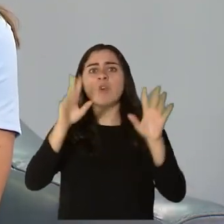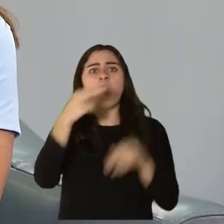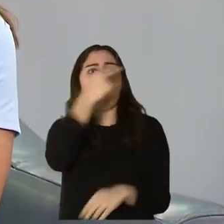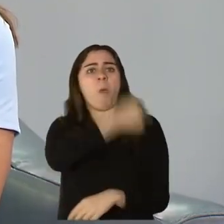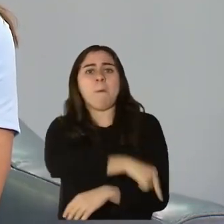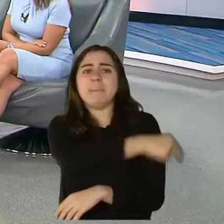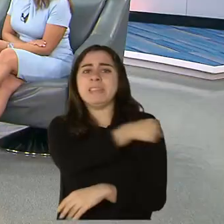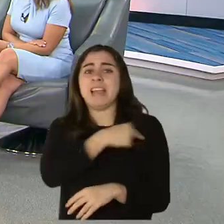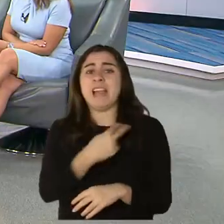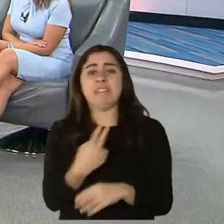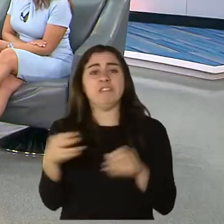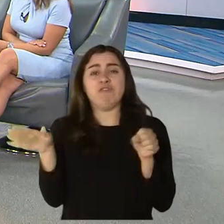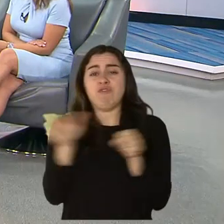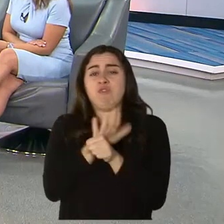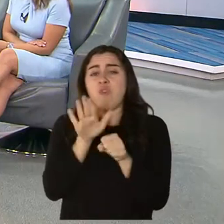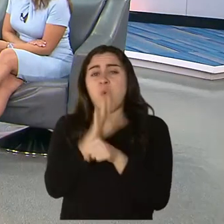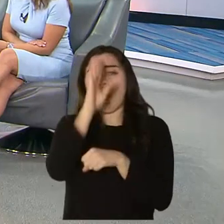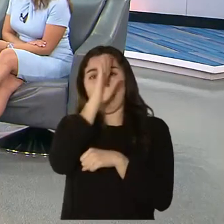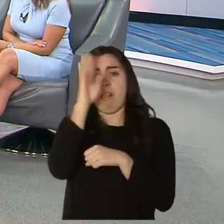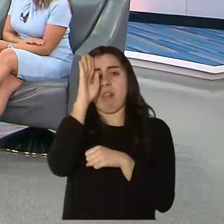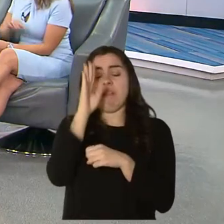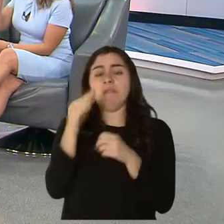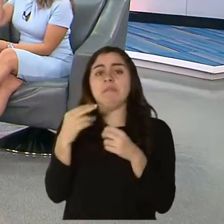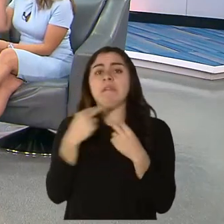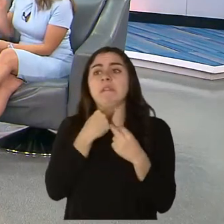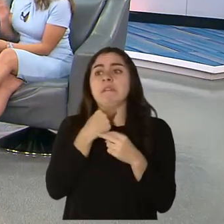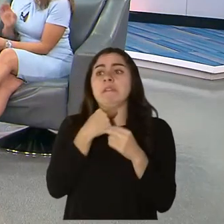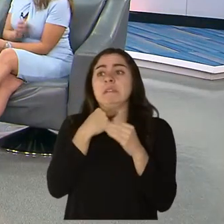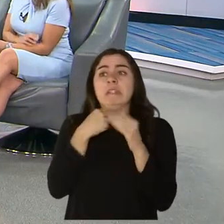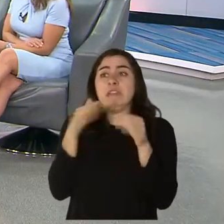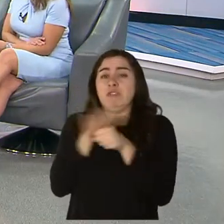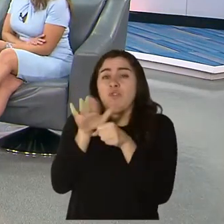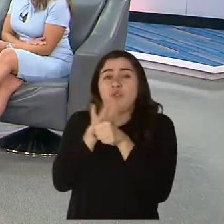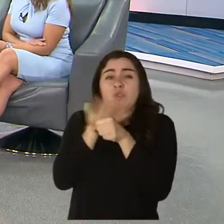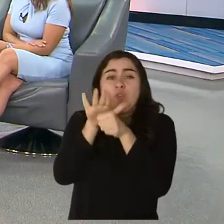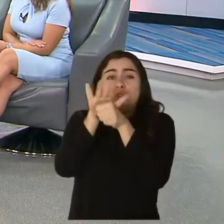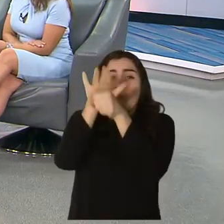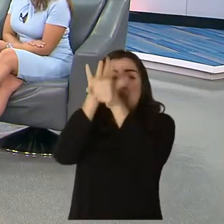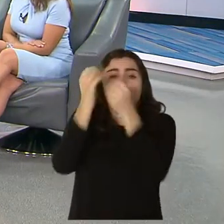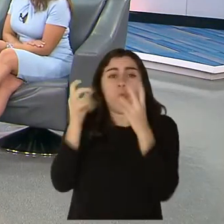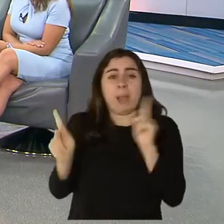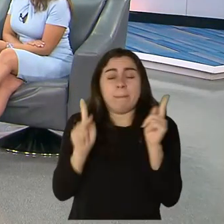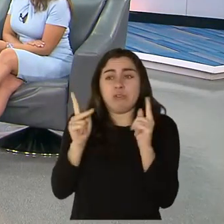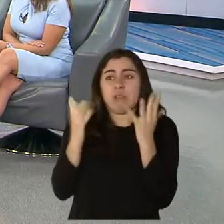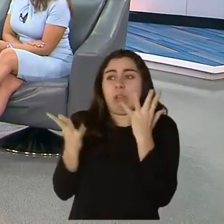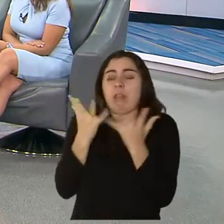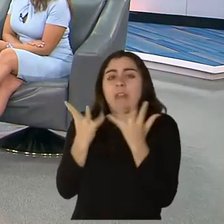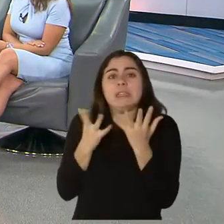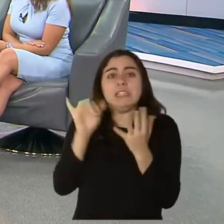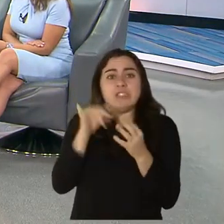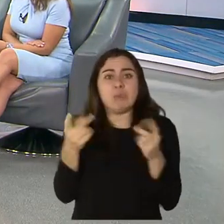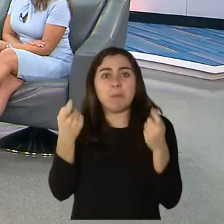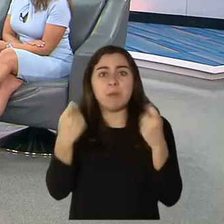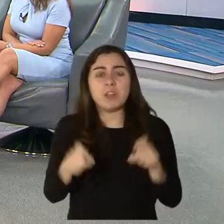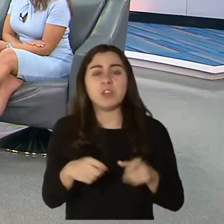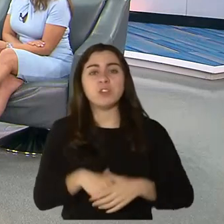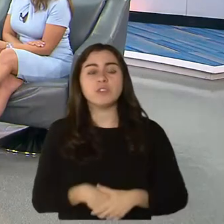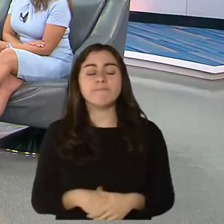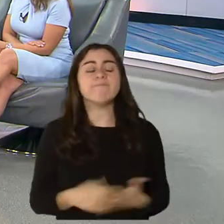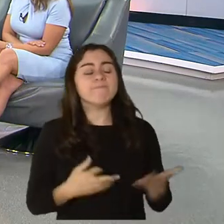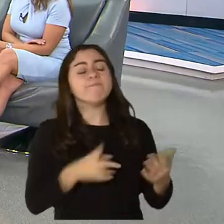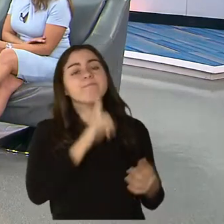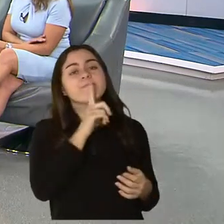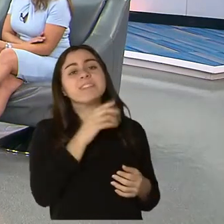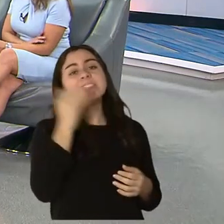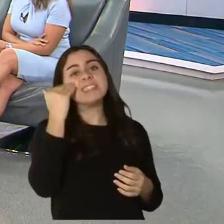están colapsando y hay hasta las fosas ya verticales de tantas personas que están falleciendo. Recuérdate que el virus muta mientras tenga